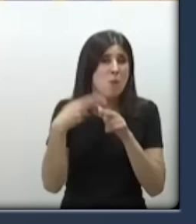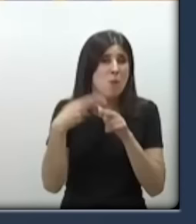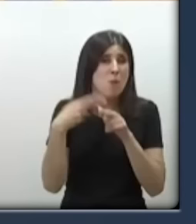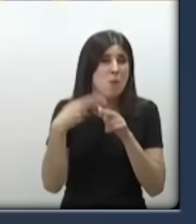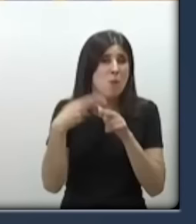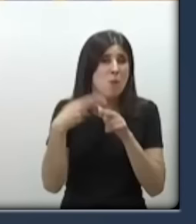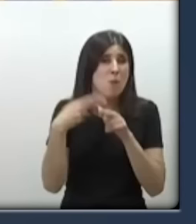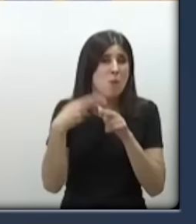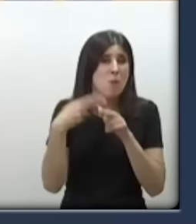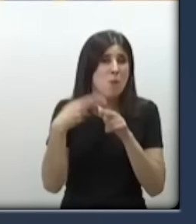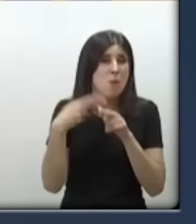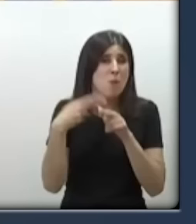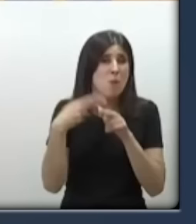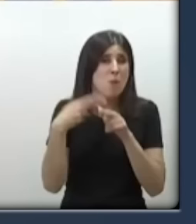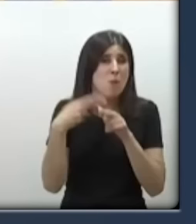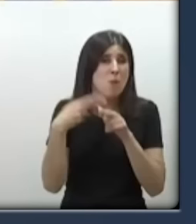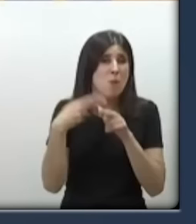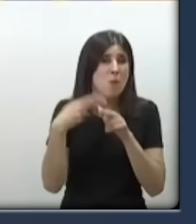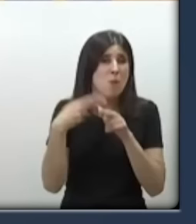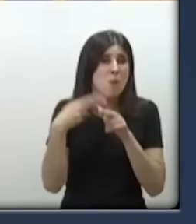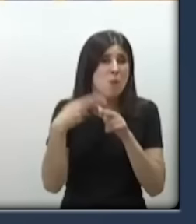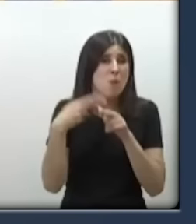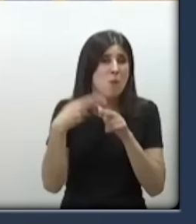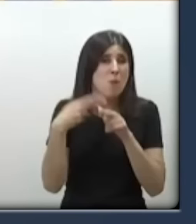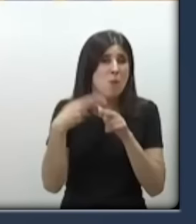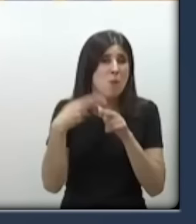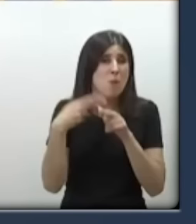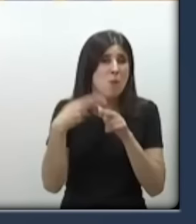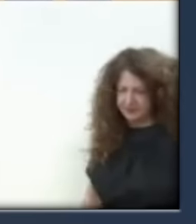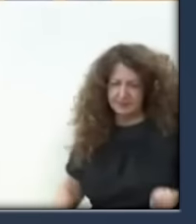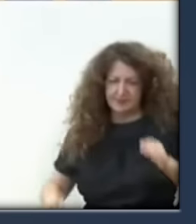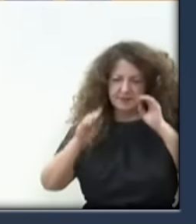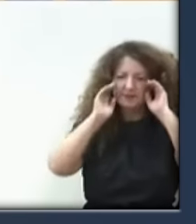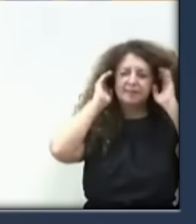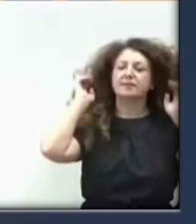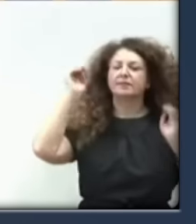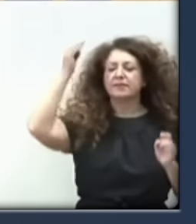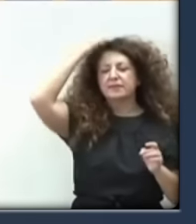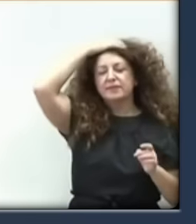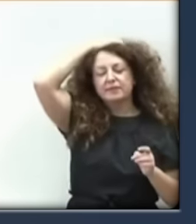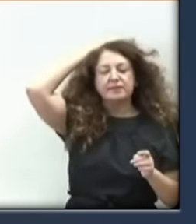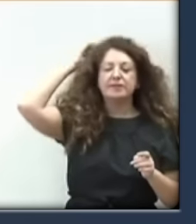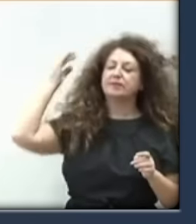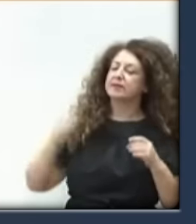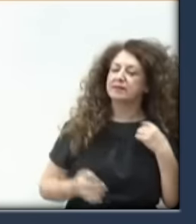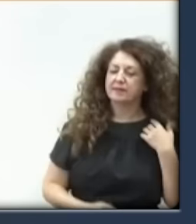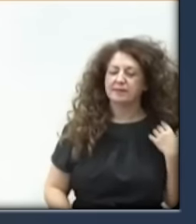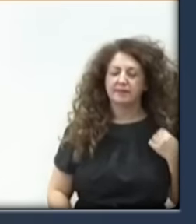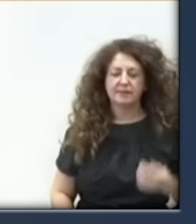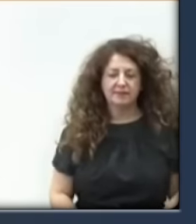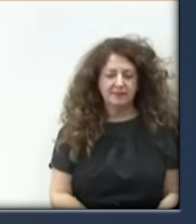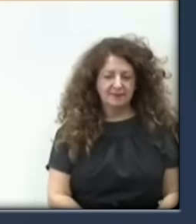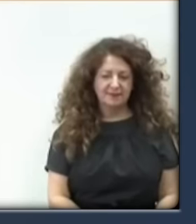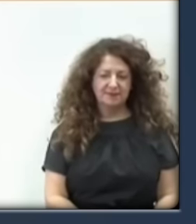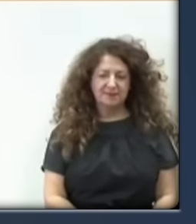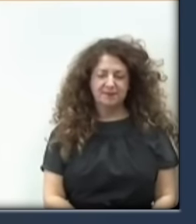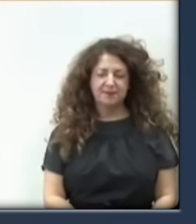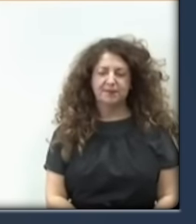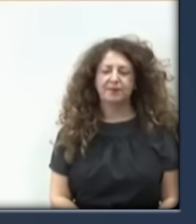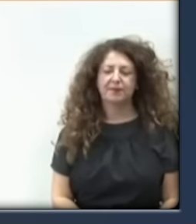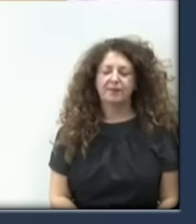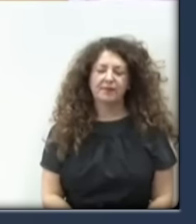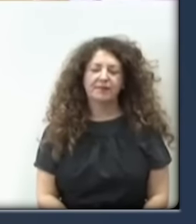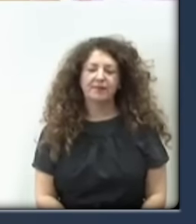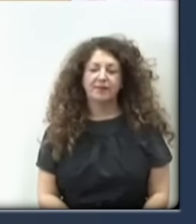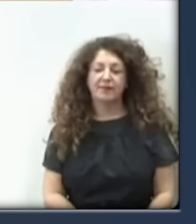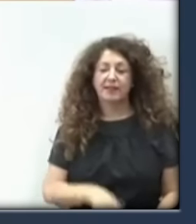sueltan bulos y fango y no sé qué. Y en la misma intervención suelta un bulo. Qué poca vergüenza, tío. Me río porque no podemos hacer otra